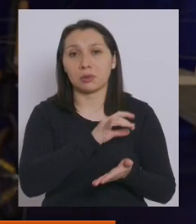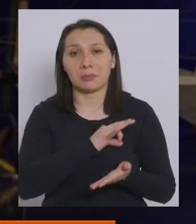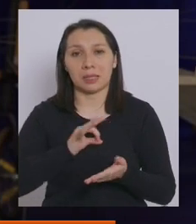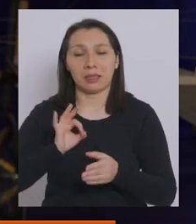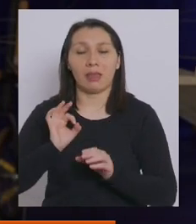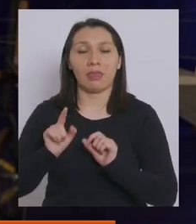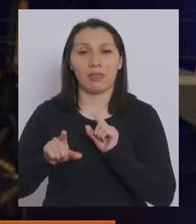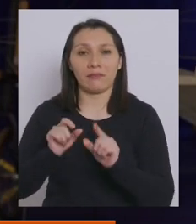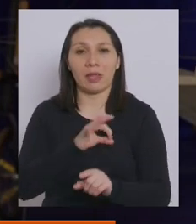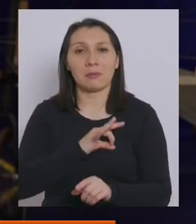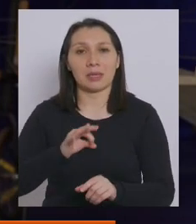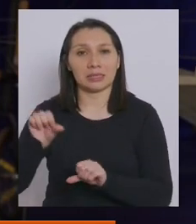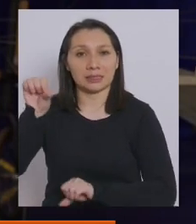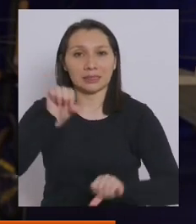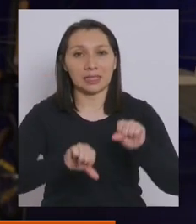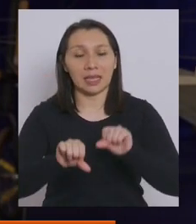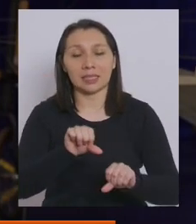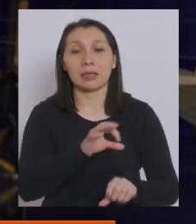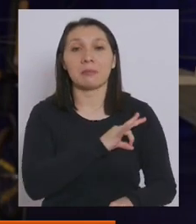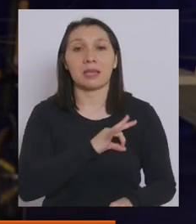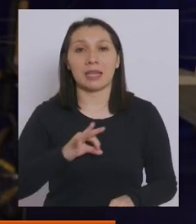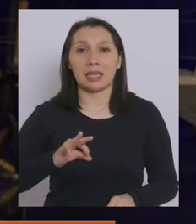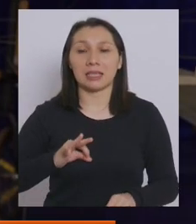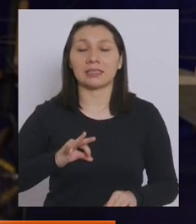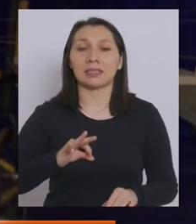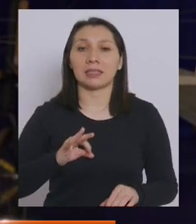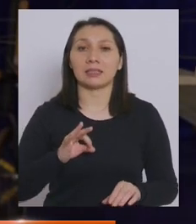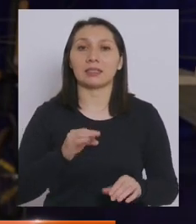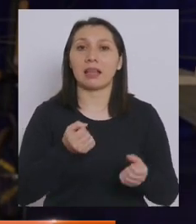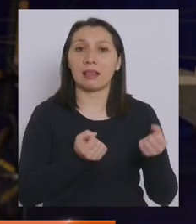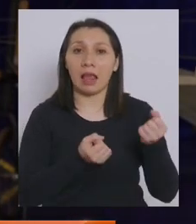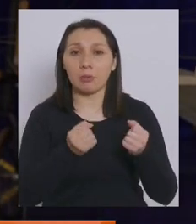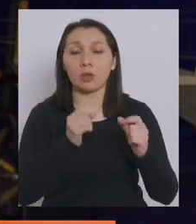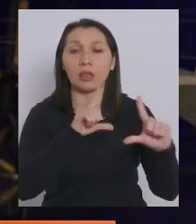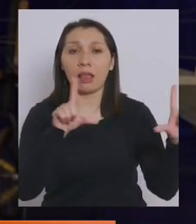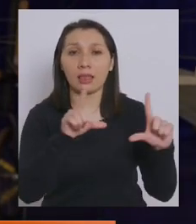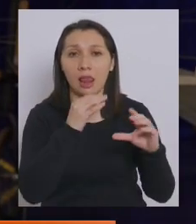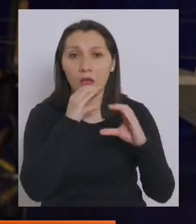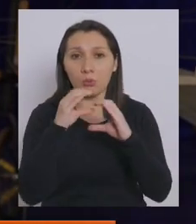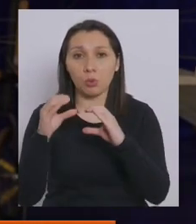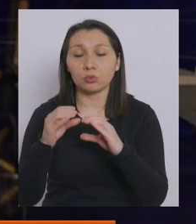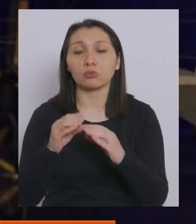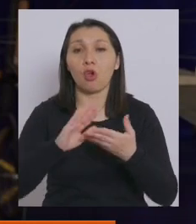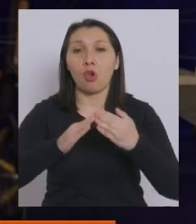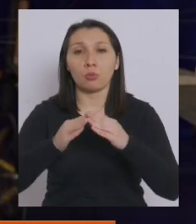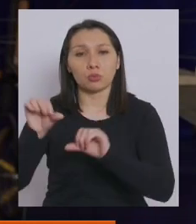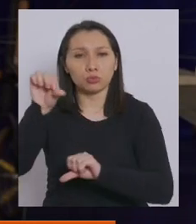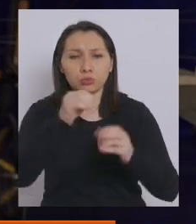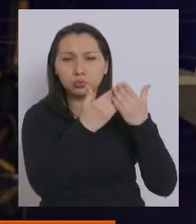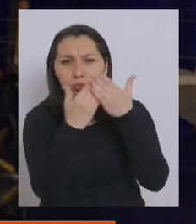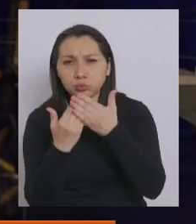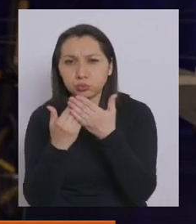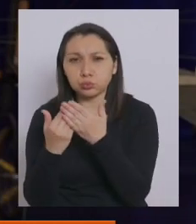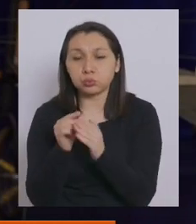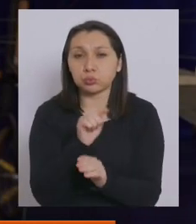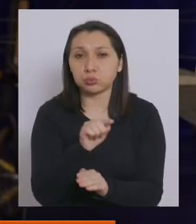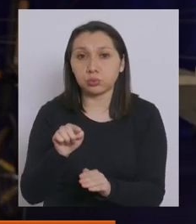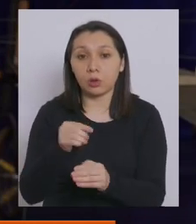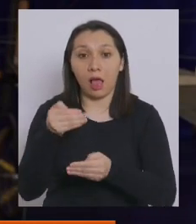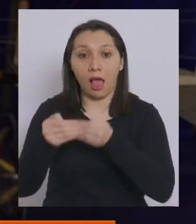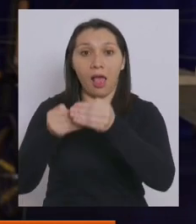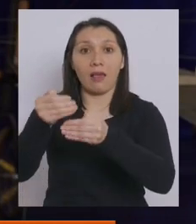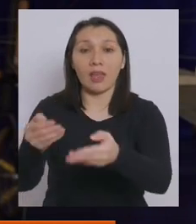Defensa, el Ministerio de Ciencia, el Ministerio de Transporte y Telecomunicaciones, la comunidad científica. Porque estos